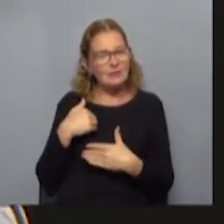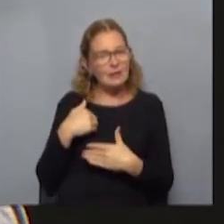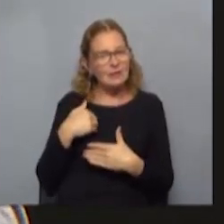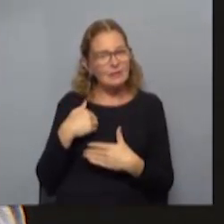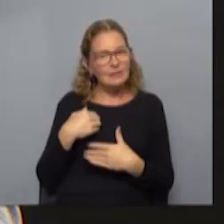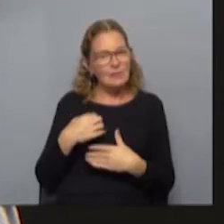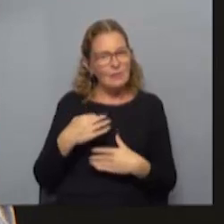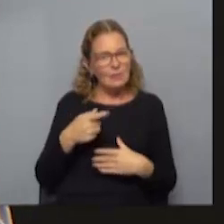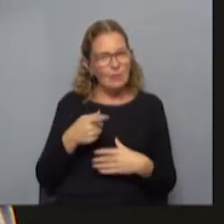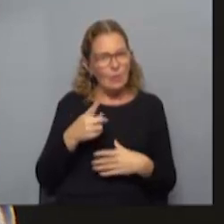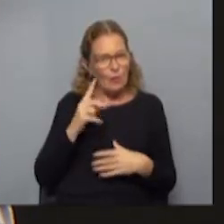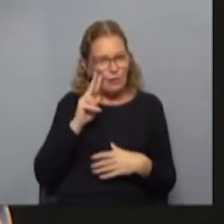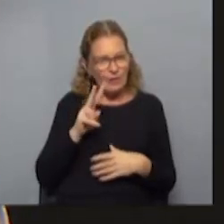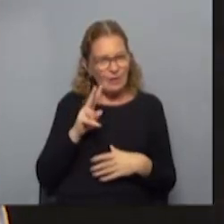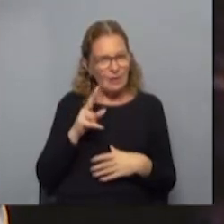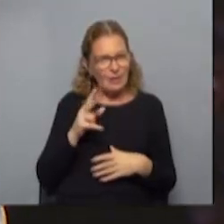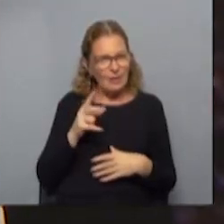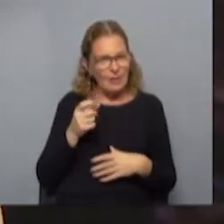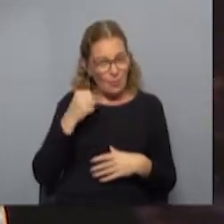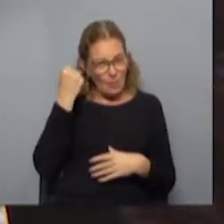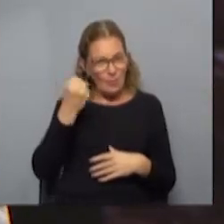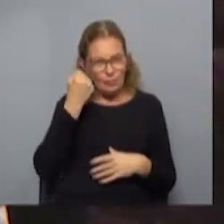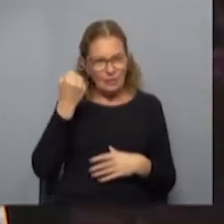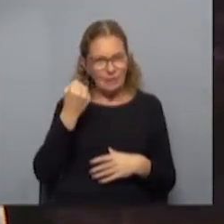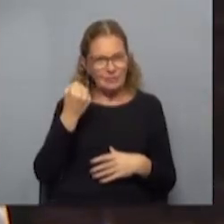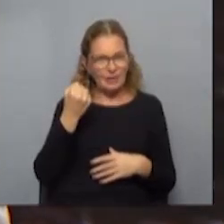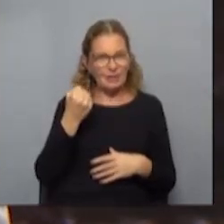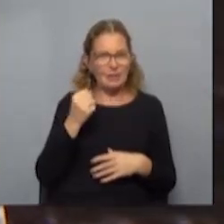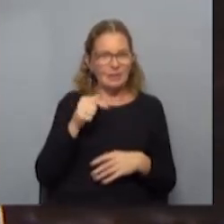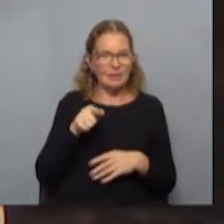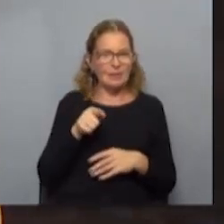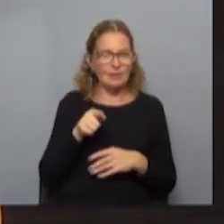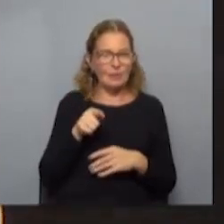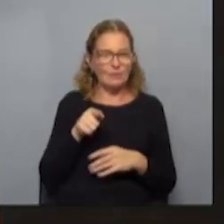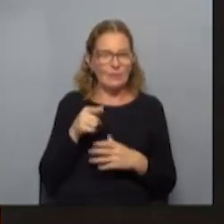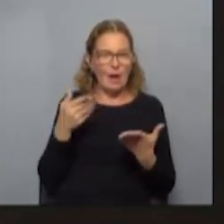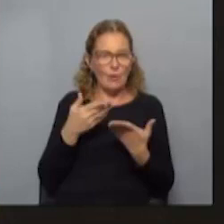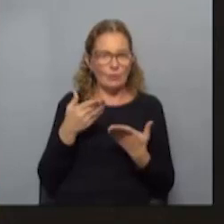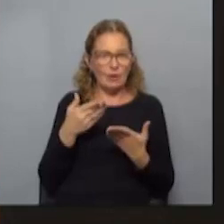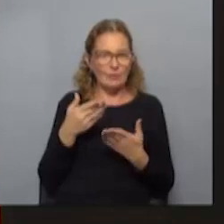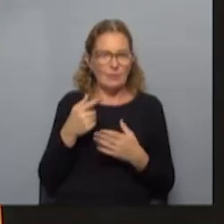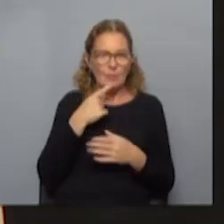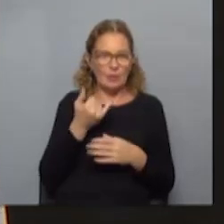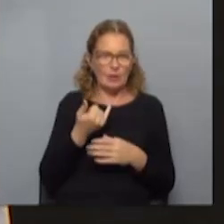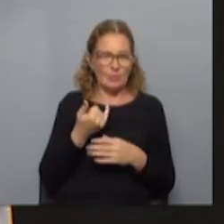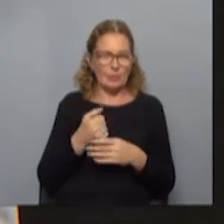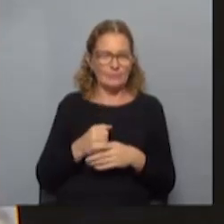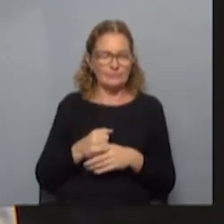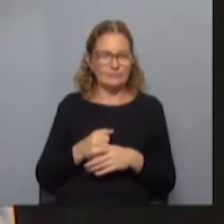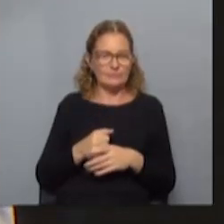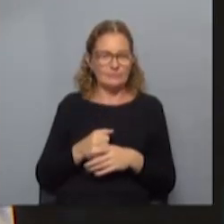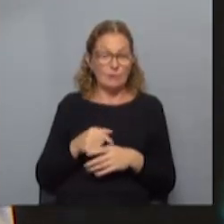muy, realmente, como uno ve desde afuera, es muy importante, es muy determinante. En este momento es negativa, por ejemplo, esa ecuación, ¿no?